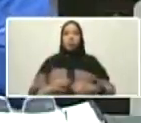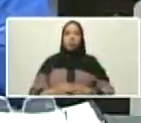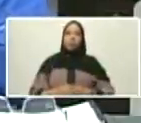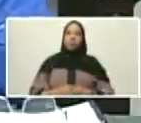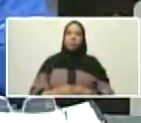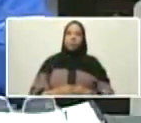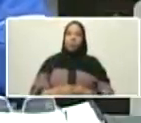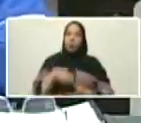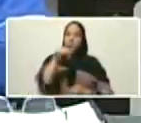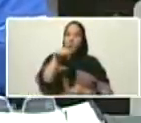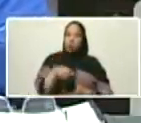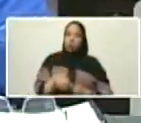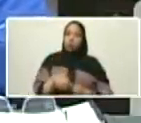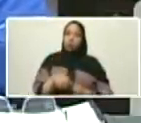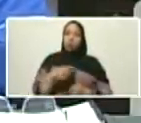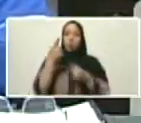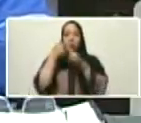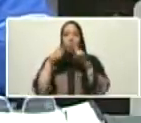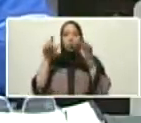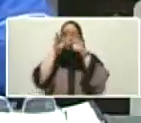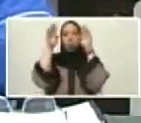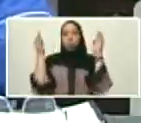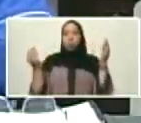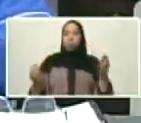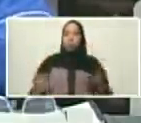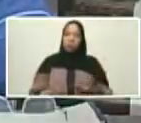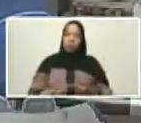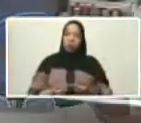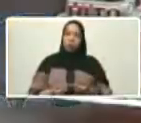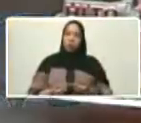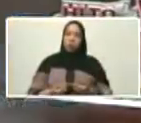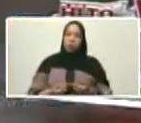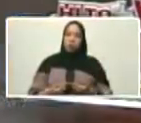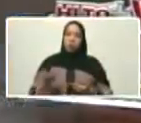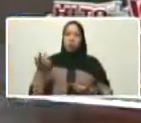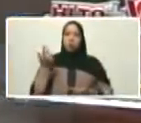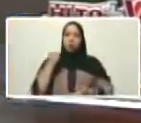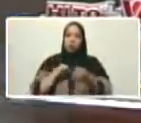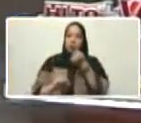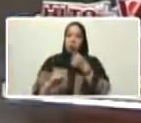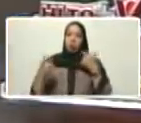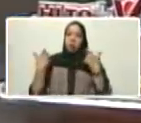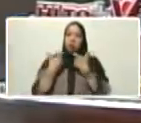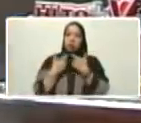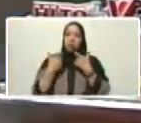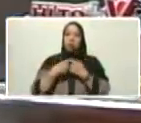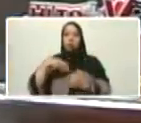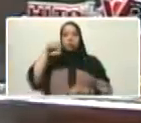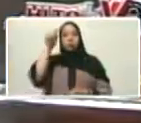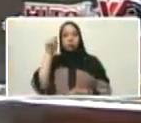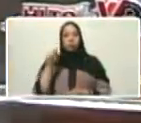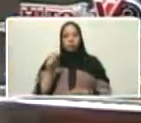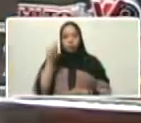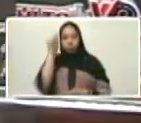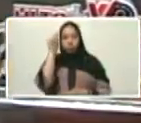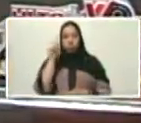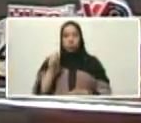Uno u otro mundo se definirá en la disputa intensa que hay hoy,